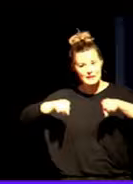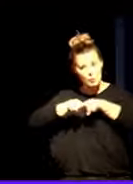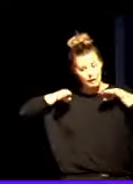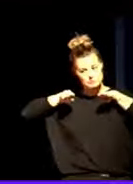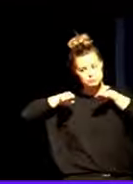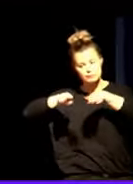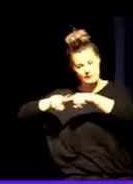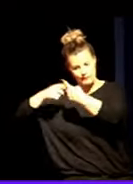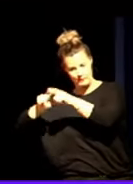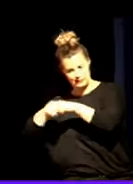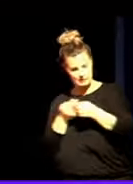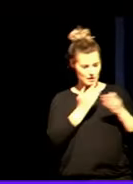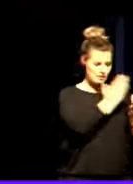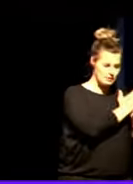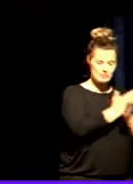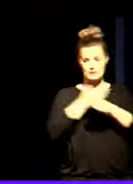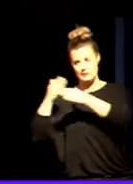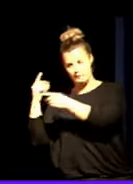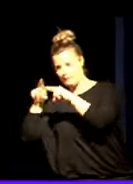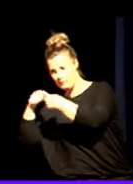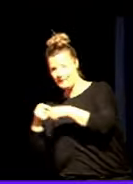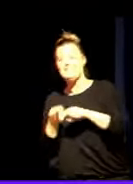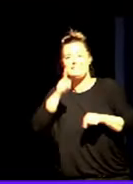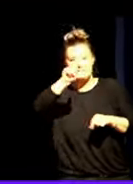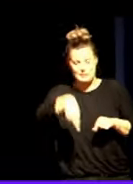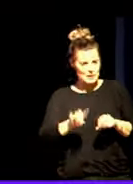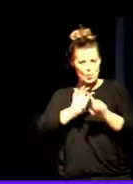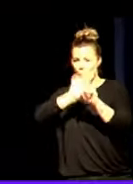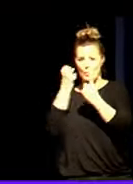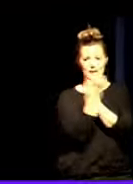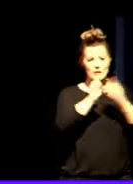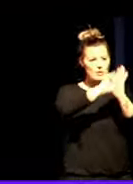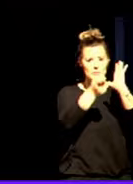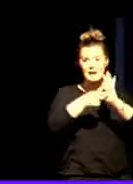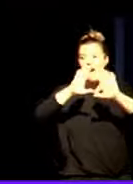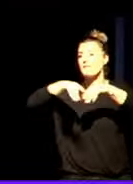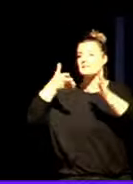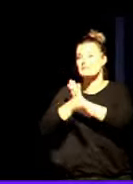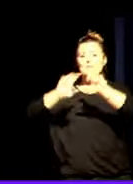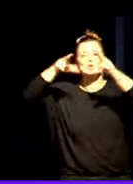ser la familia que tiene que ser a la familia y a la par que tiene que ser la comunidad entera la sociedad en su conjunto